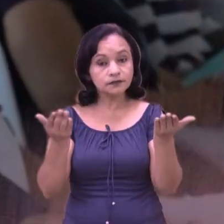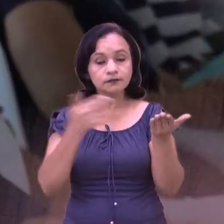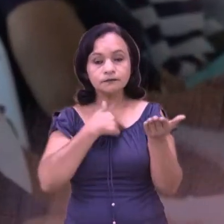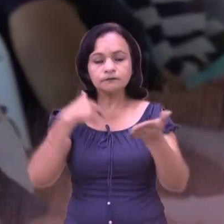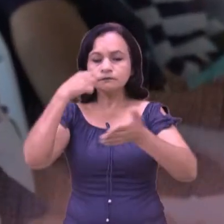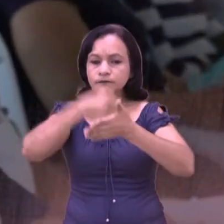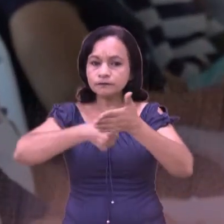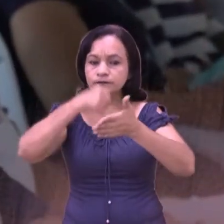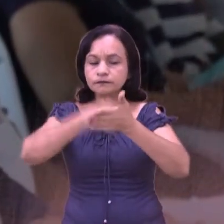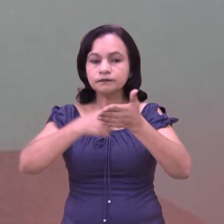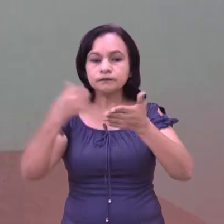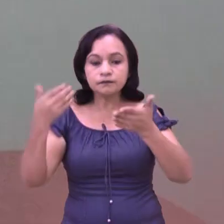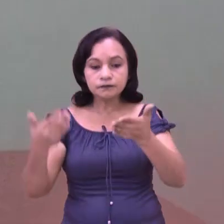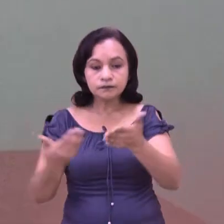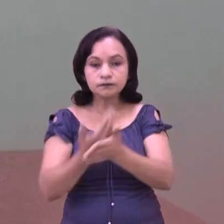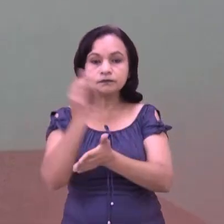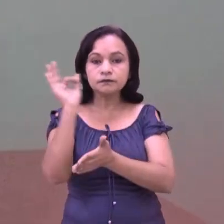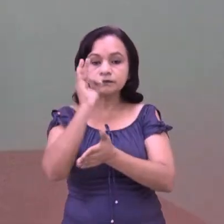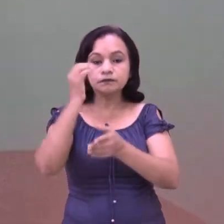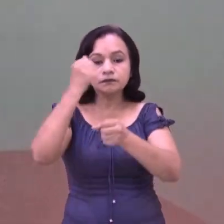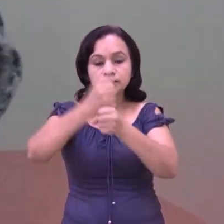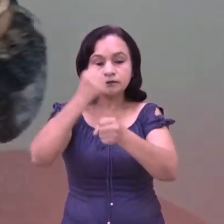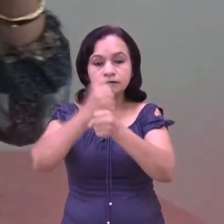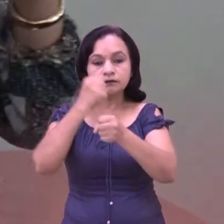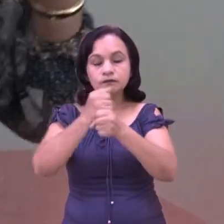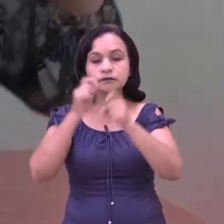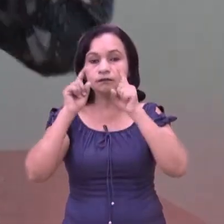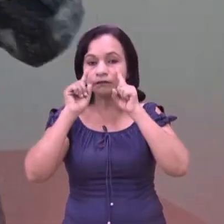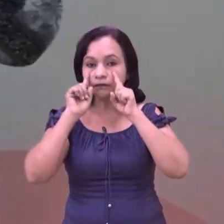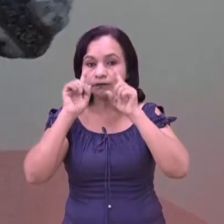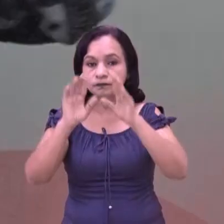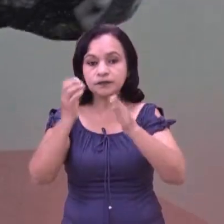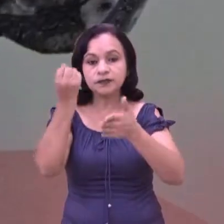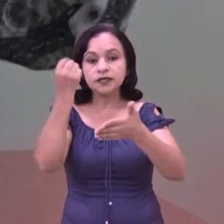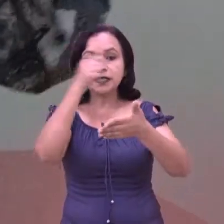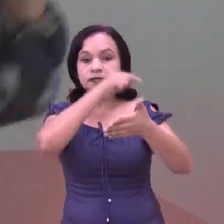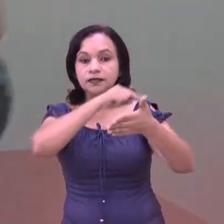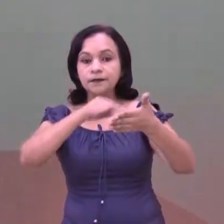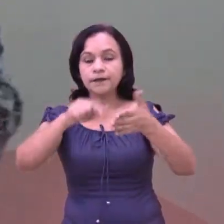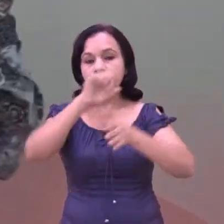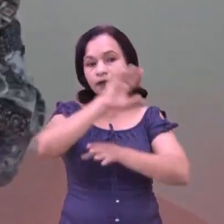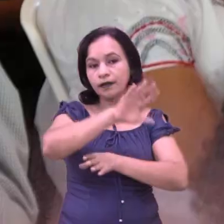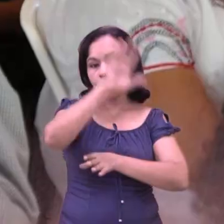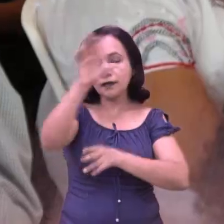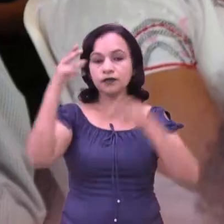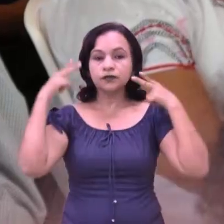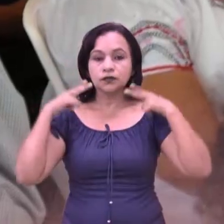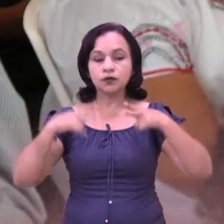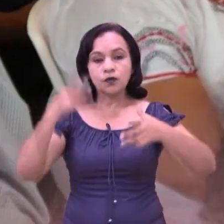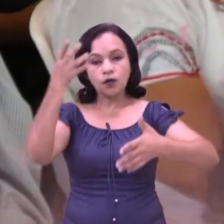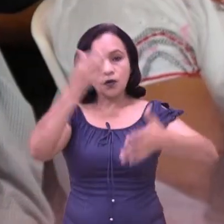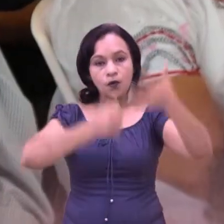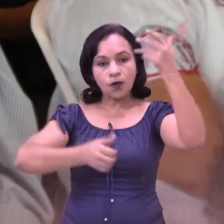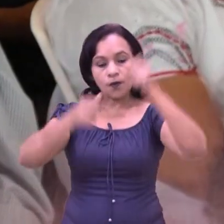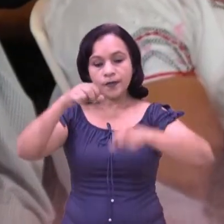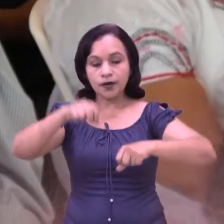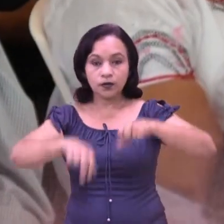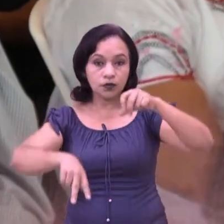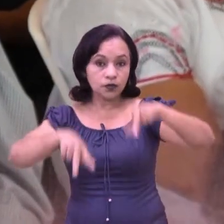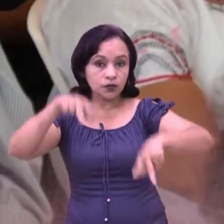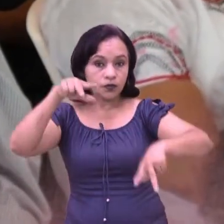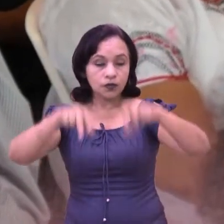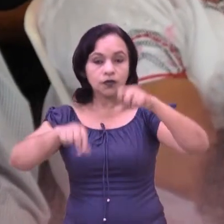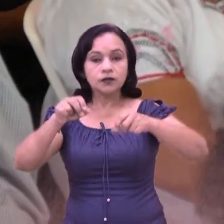SINAPRED, reforzará las líneas de trabajo en el tema de prevención desde la emergencia. Esta semana se visitaron los departamentos de Chontales, Boaco y Nueva